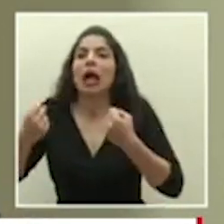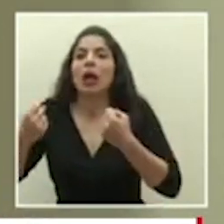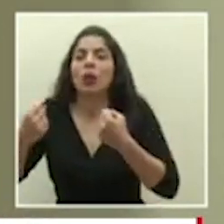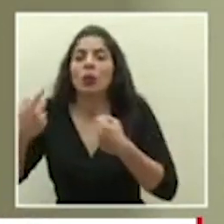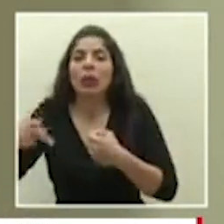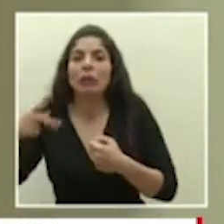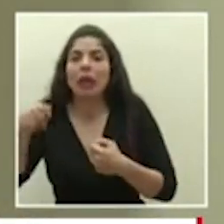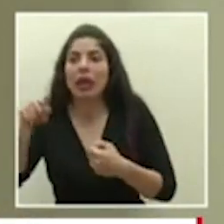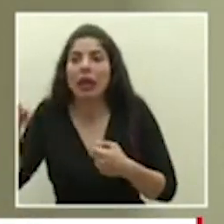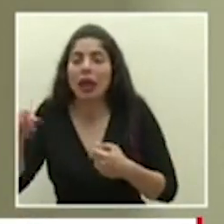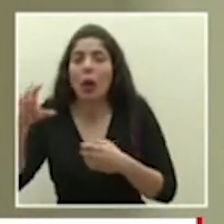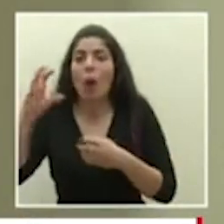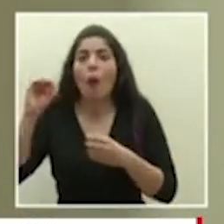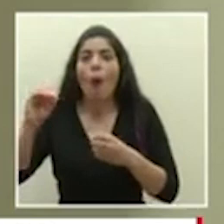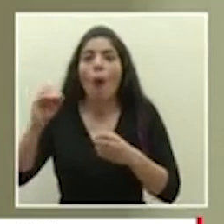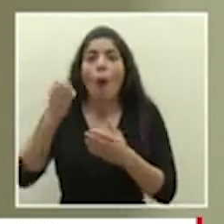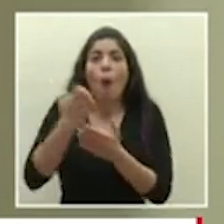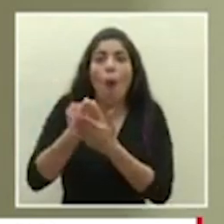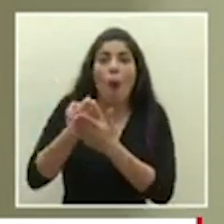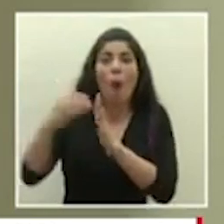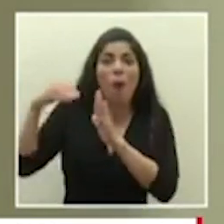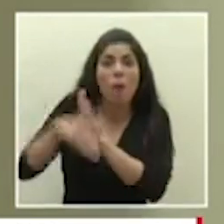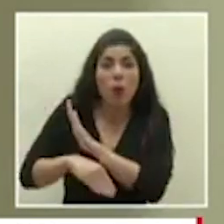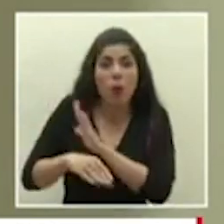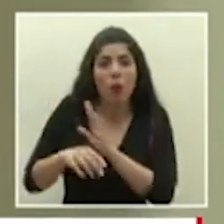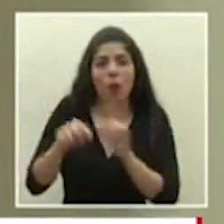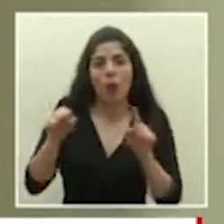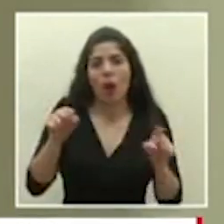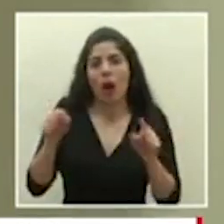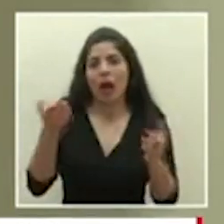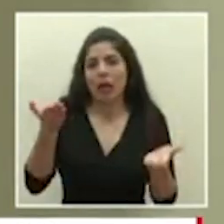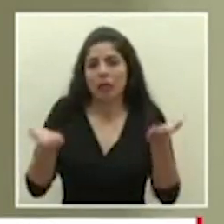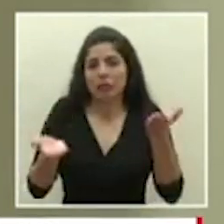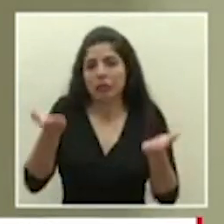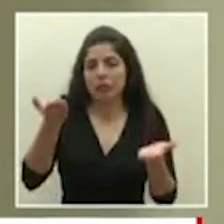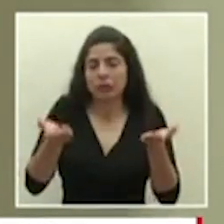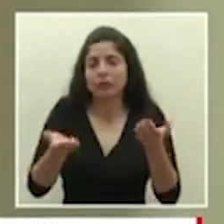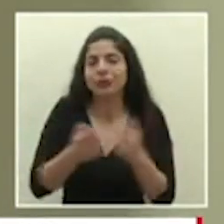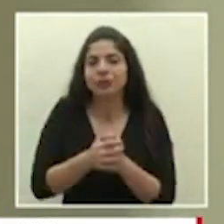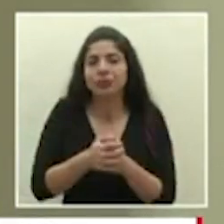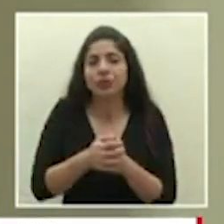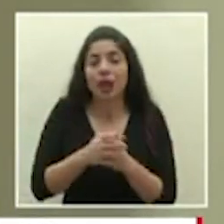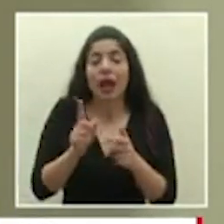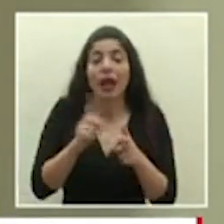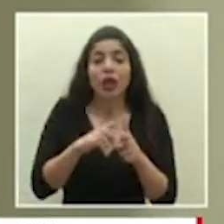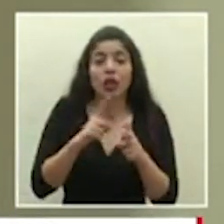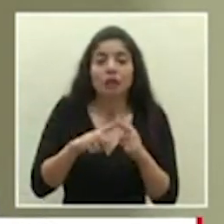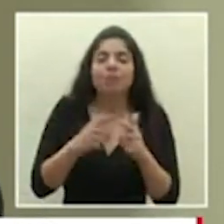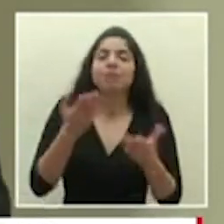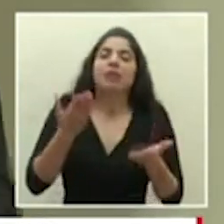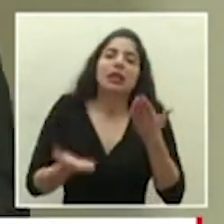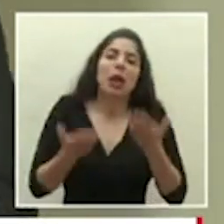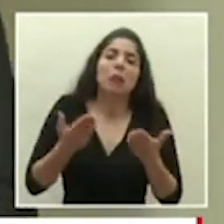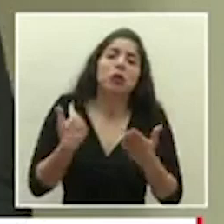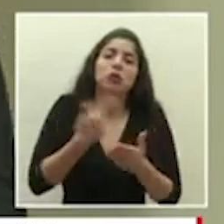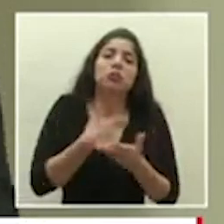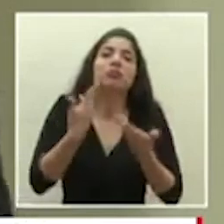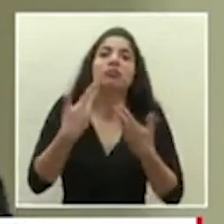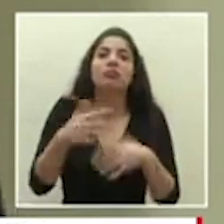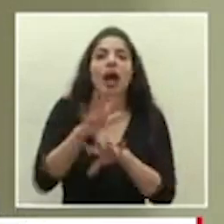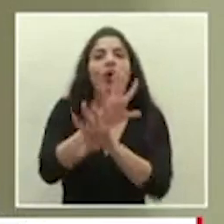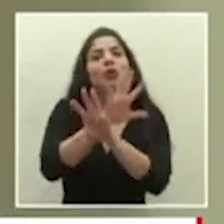contracción absoluta de la economía per se entonces tal vez nos acostumbramos